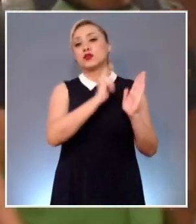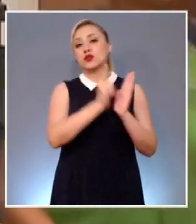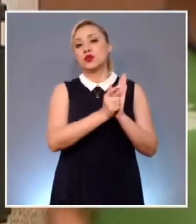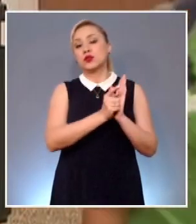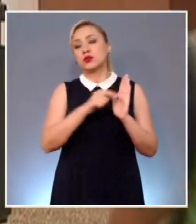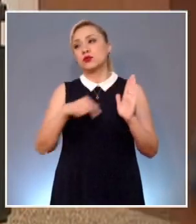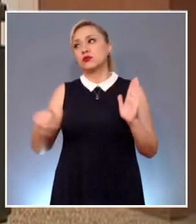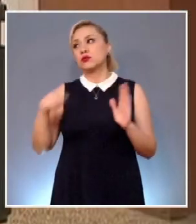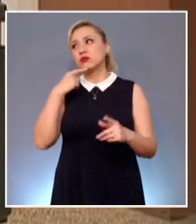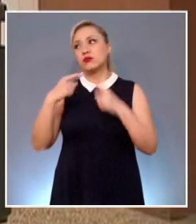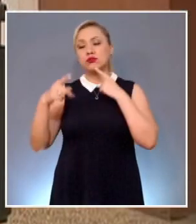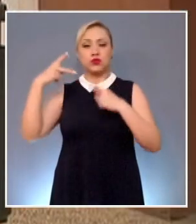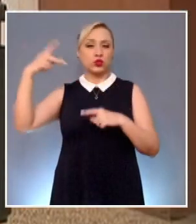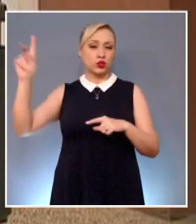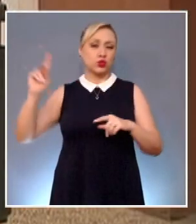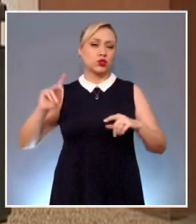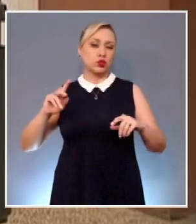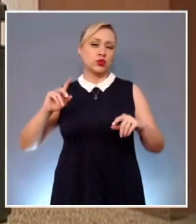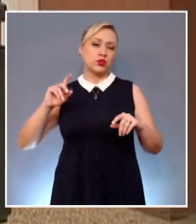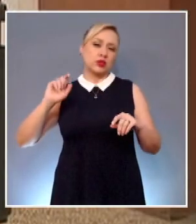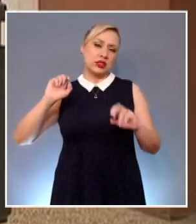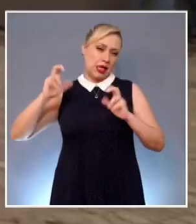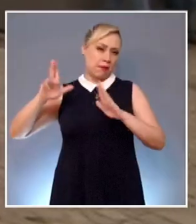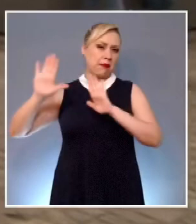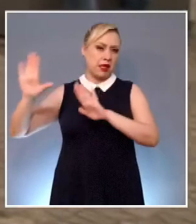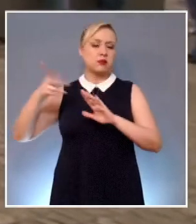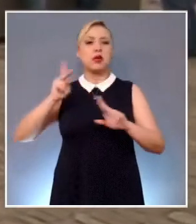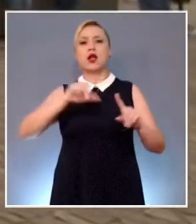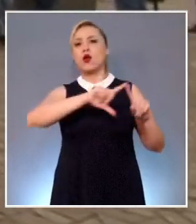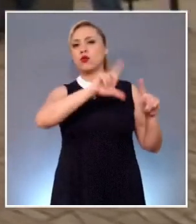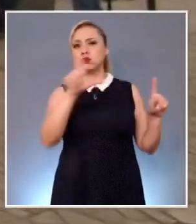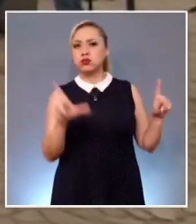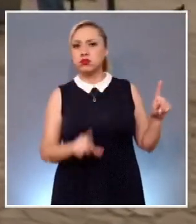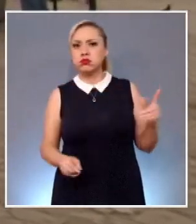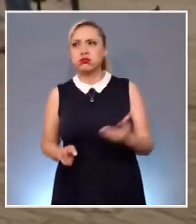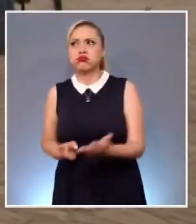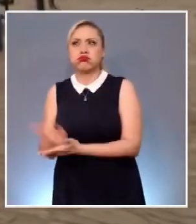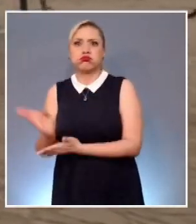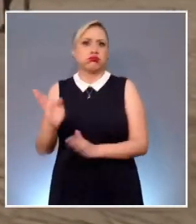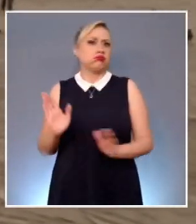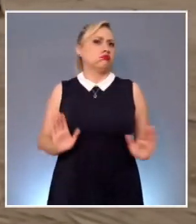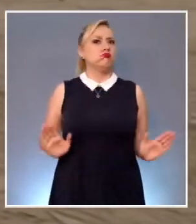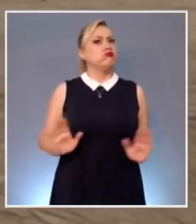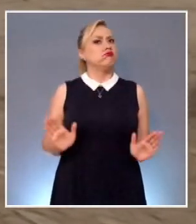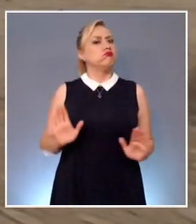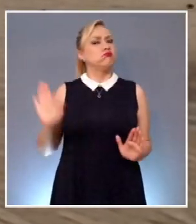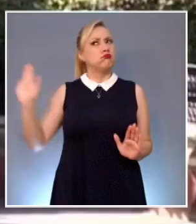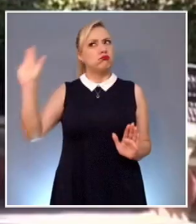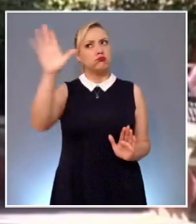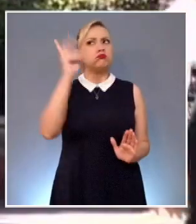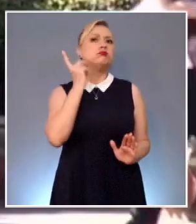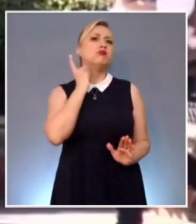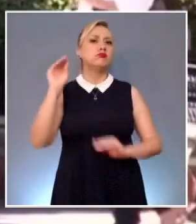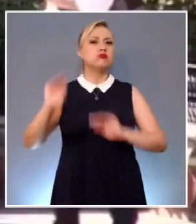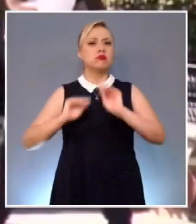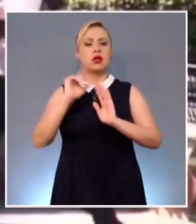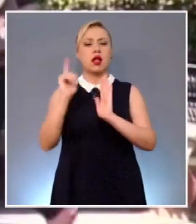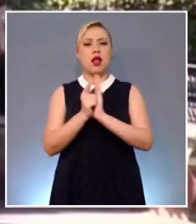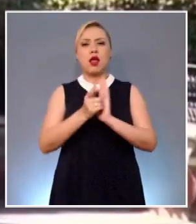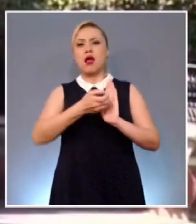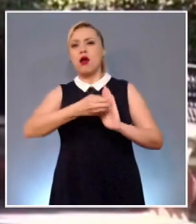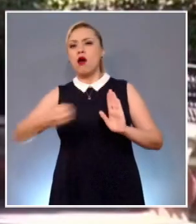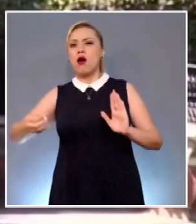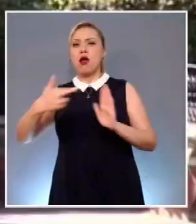una competencia de ejercicio obligatorio a cargo de las legislaturas de las entidades federativas para regular el principio de